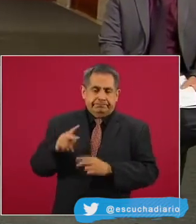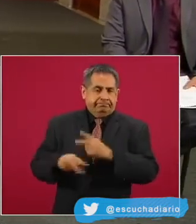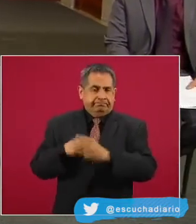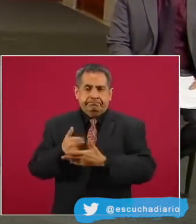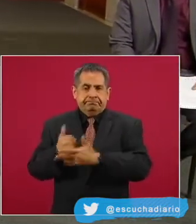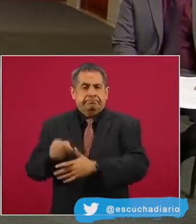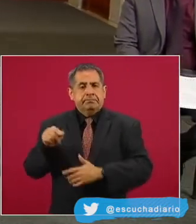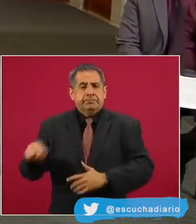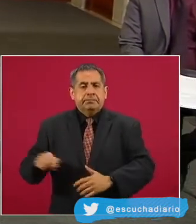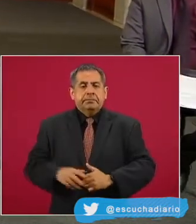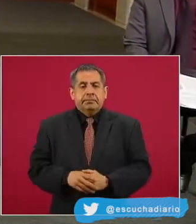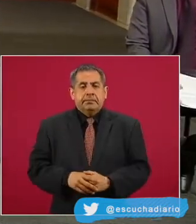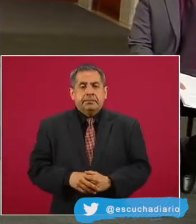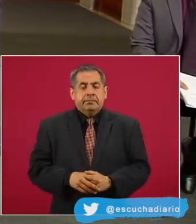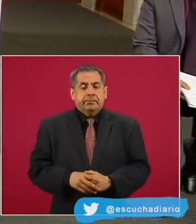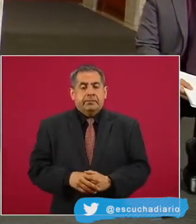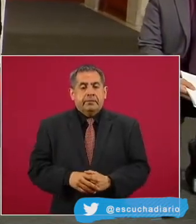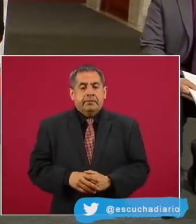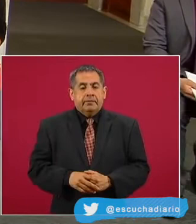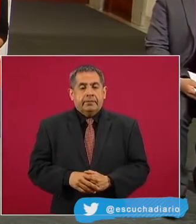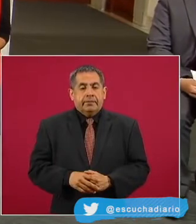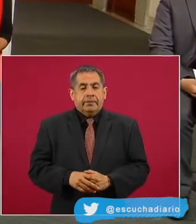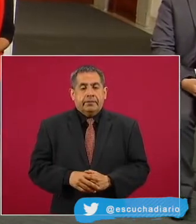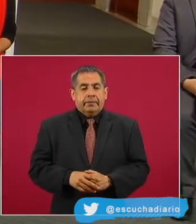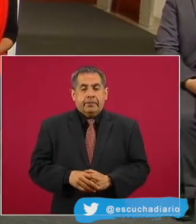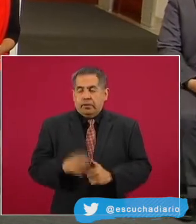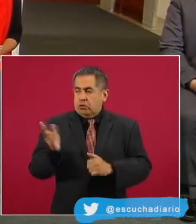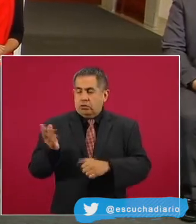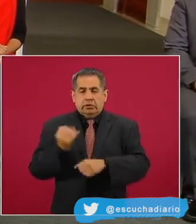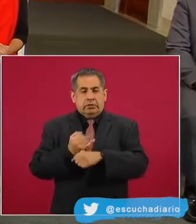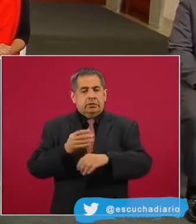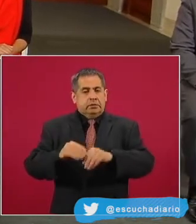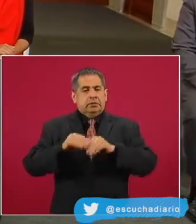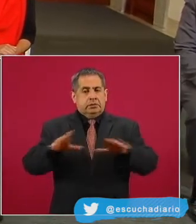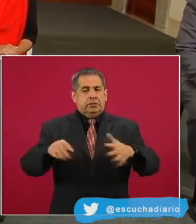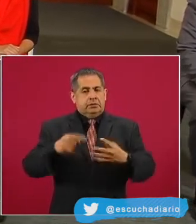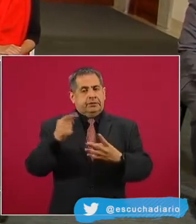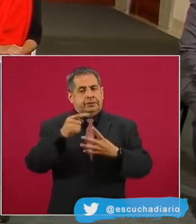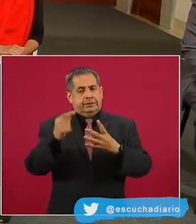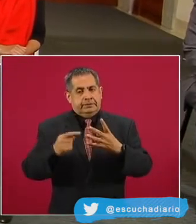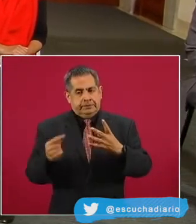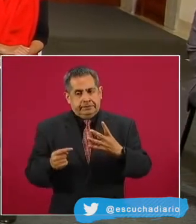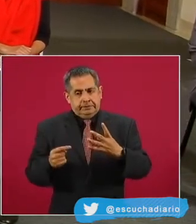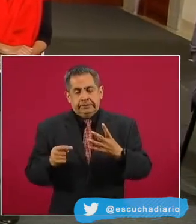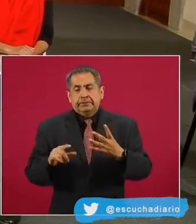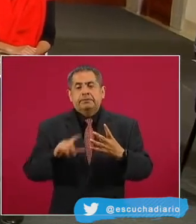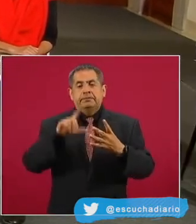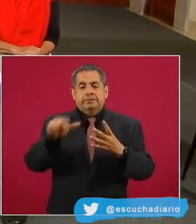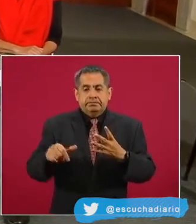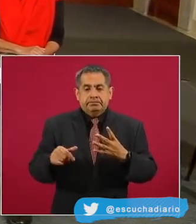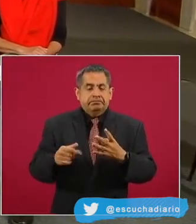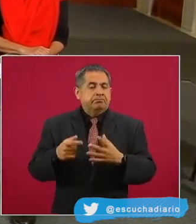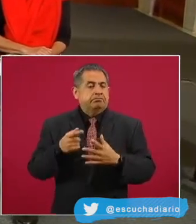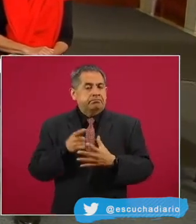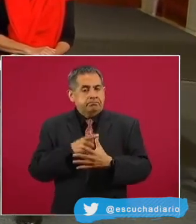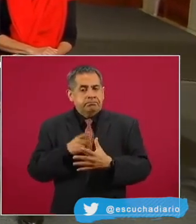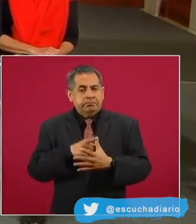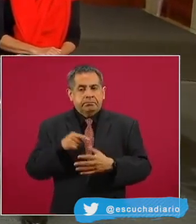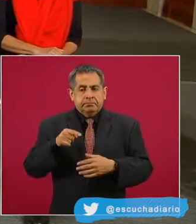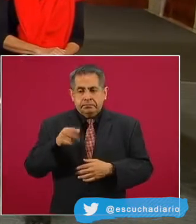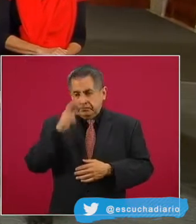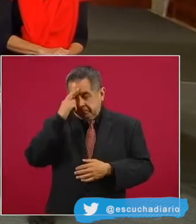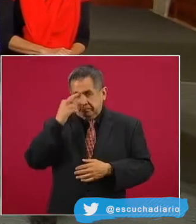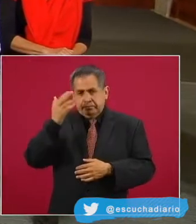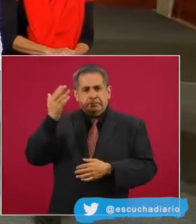Sobre el tema de los tratados de agua con Estados Unidos, el canciller Marcelo Ebrard se entrevistó con un representante de Mike Pompeo